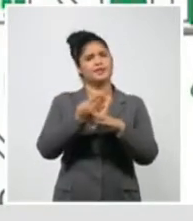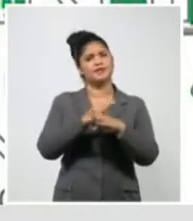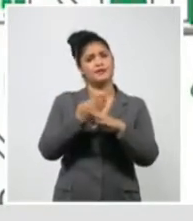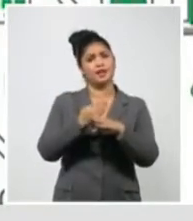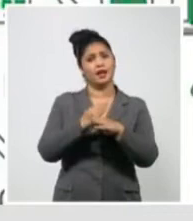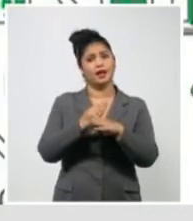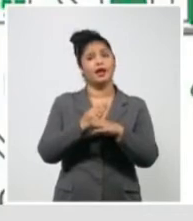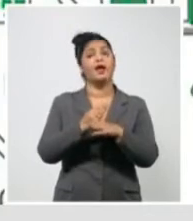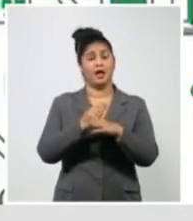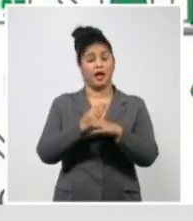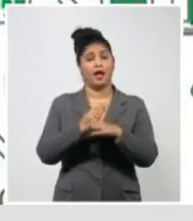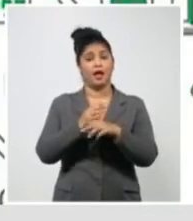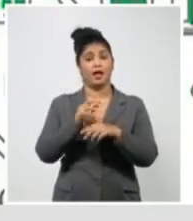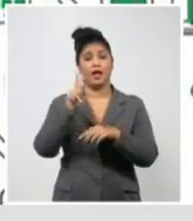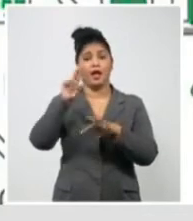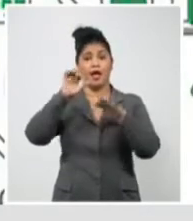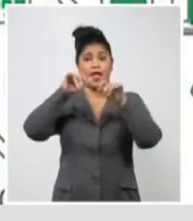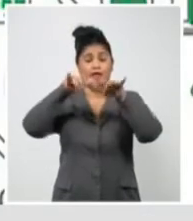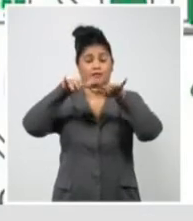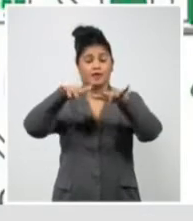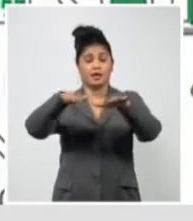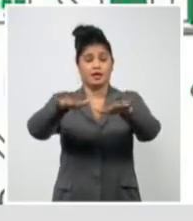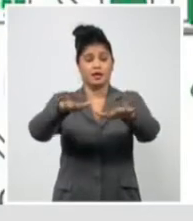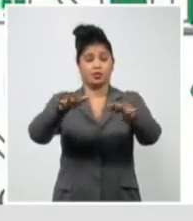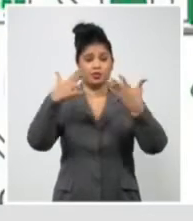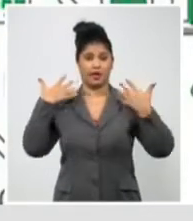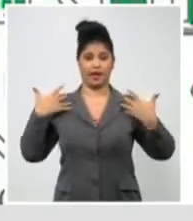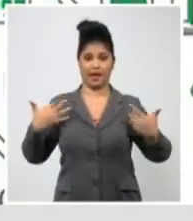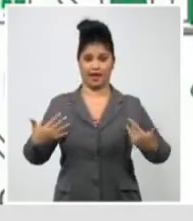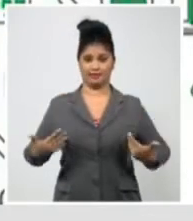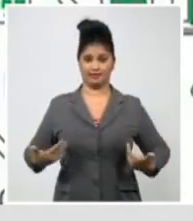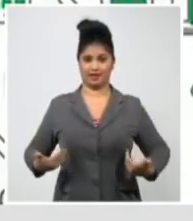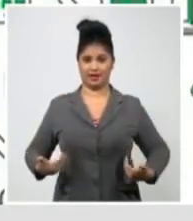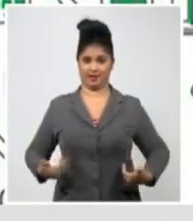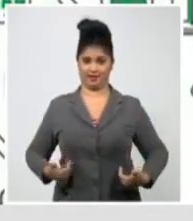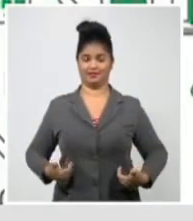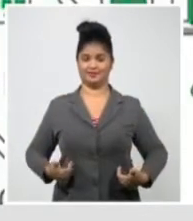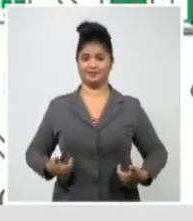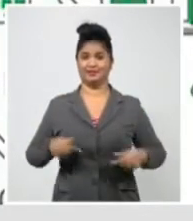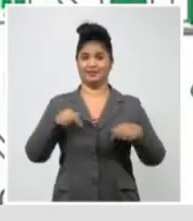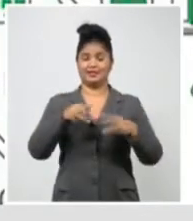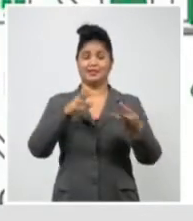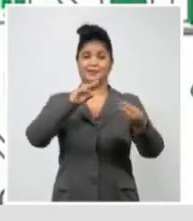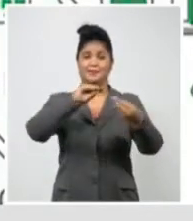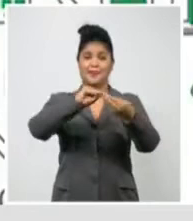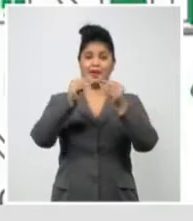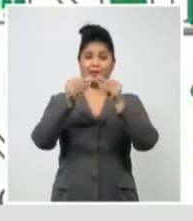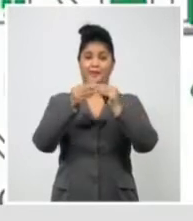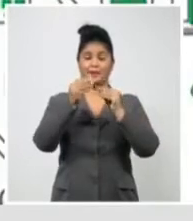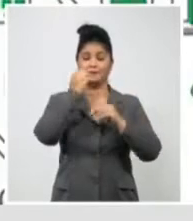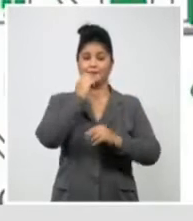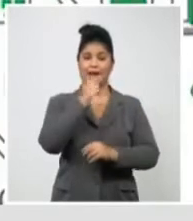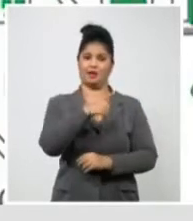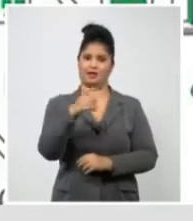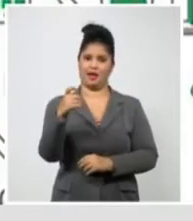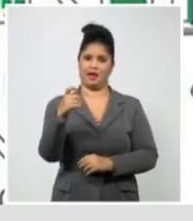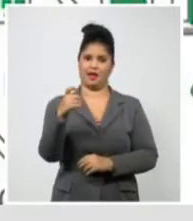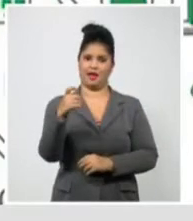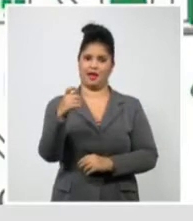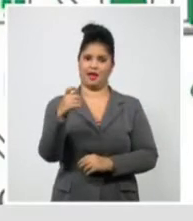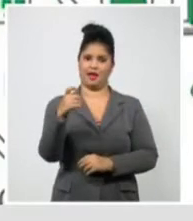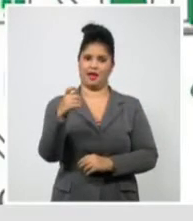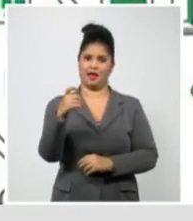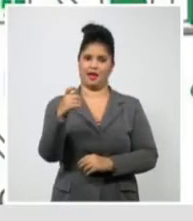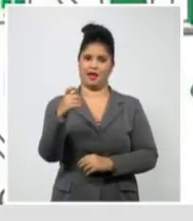las botas nasales y de ahí una mayor transmisión. Y quiero detenerme ahí. Nosotros podemos